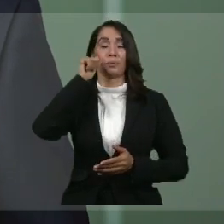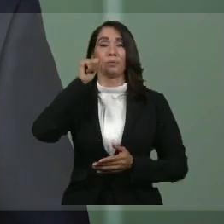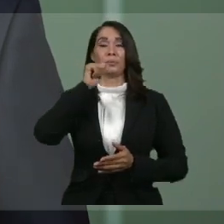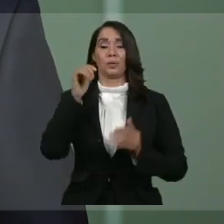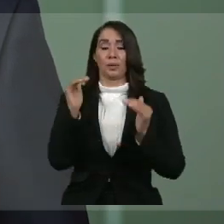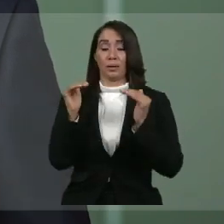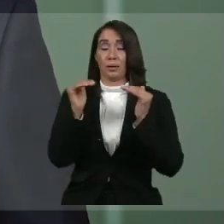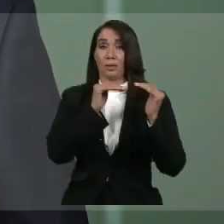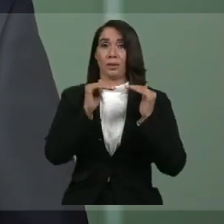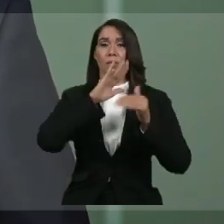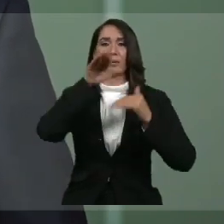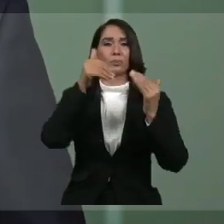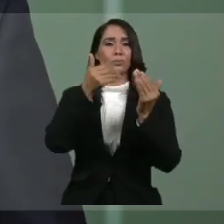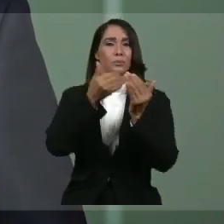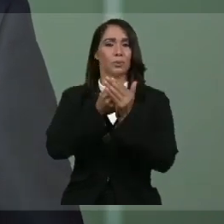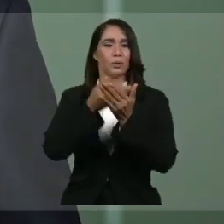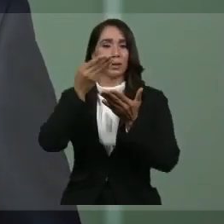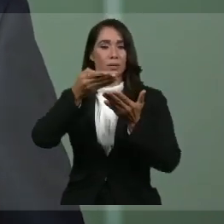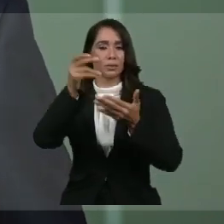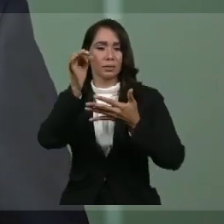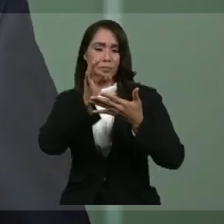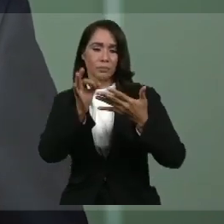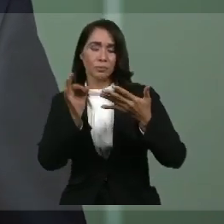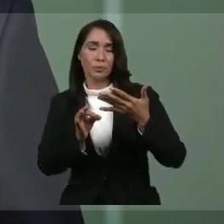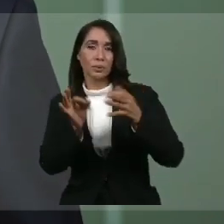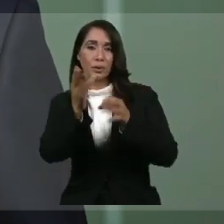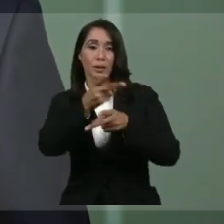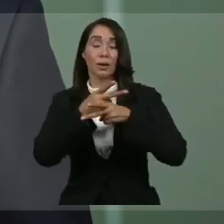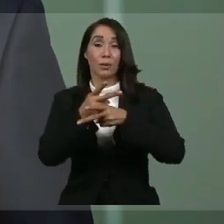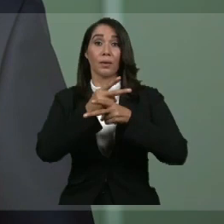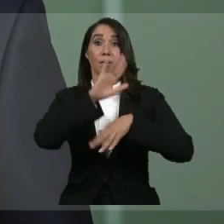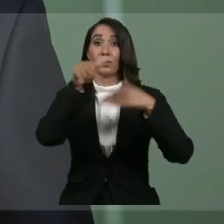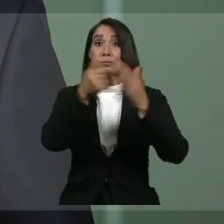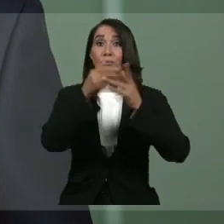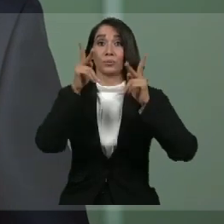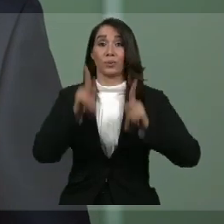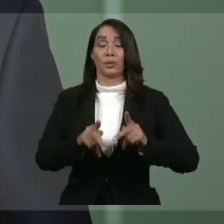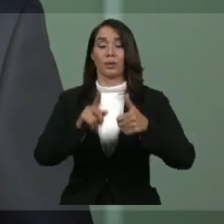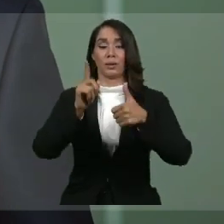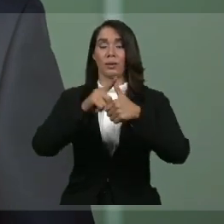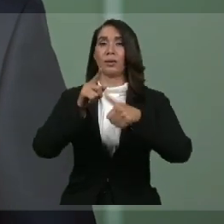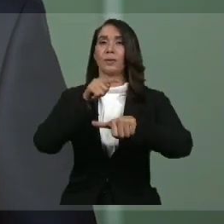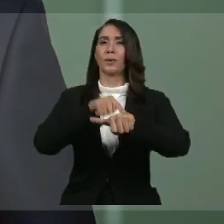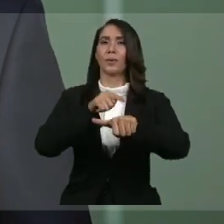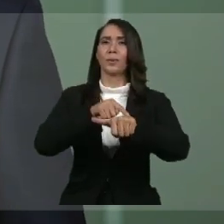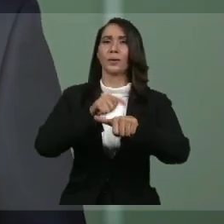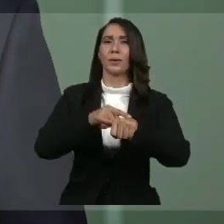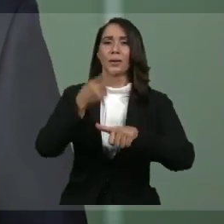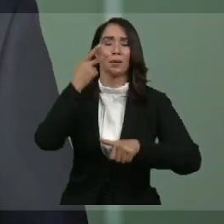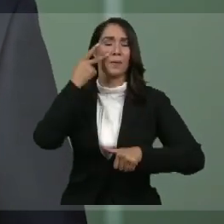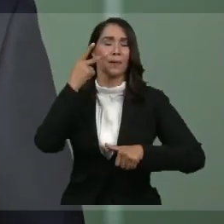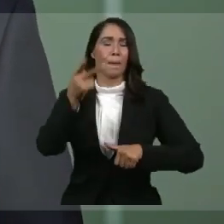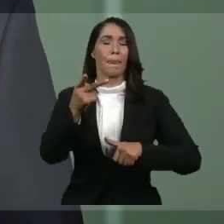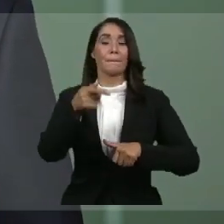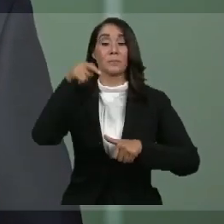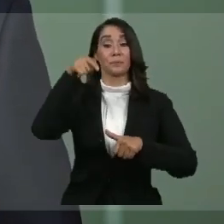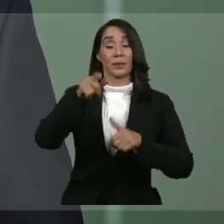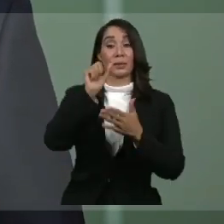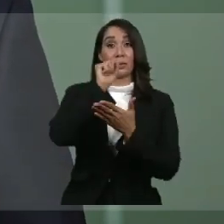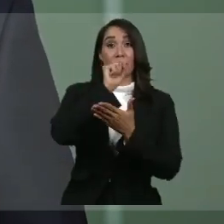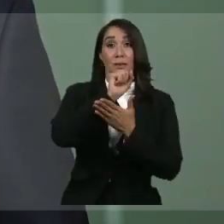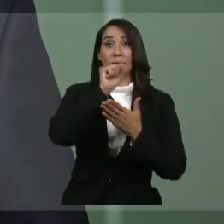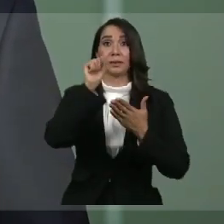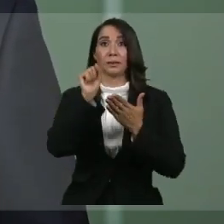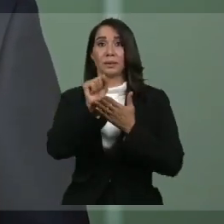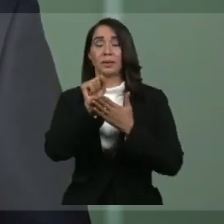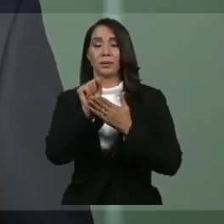destinadas a proteger la salud de la población, desde el primer momento tuvimos en cuenta que esta situación